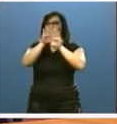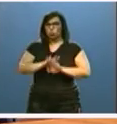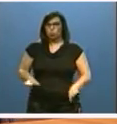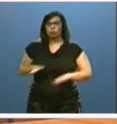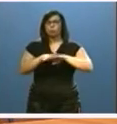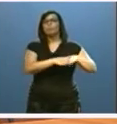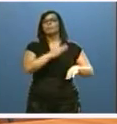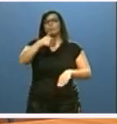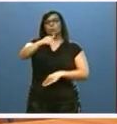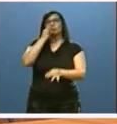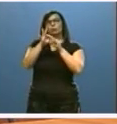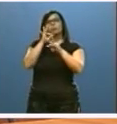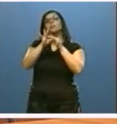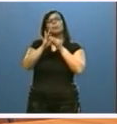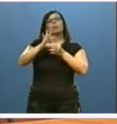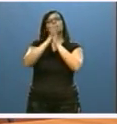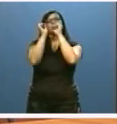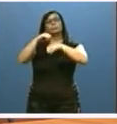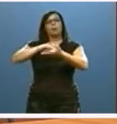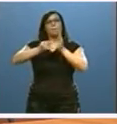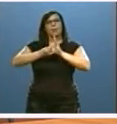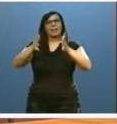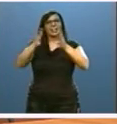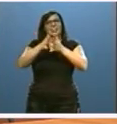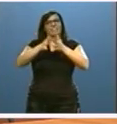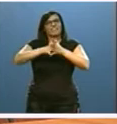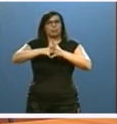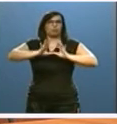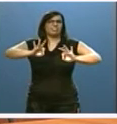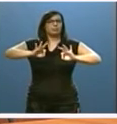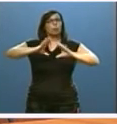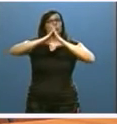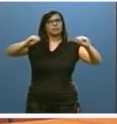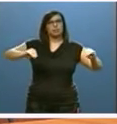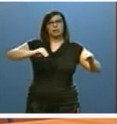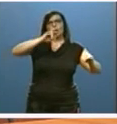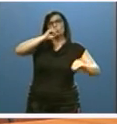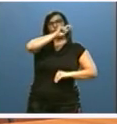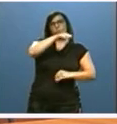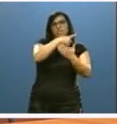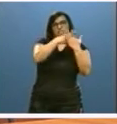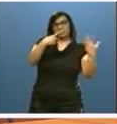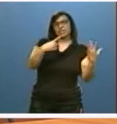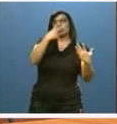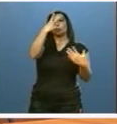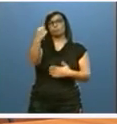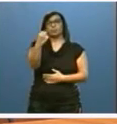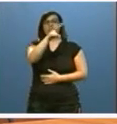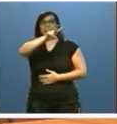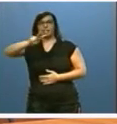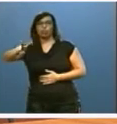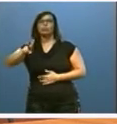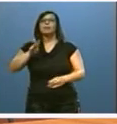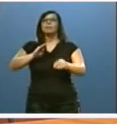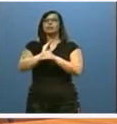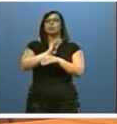en septiembre aprobaremos el Plan de Infraestructuras Universitarias 2016-2022 con inversiones por más de 55